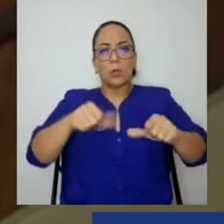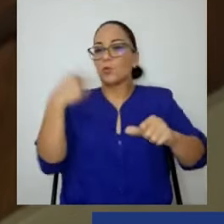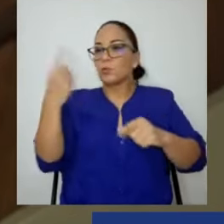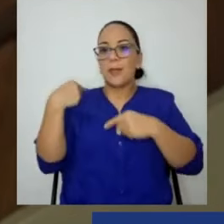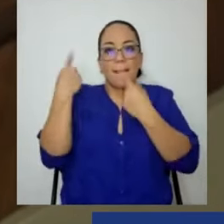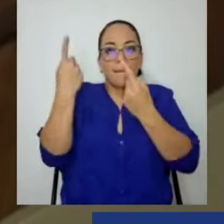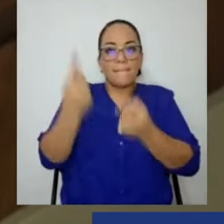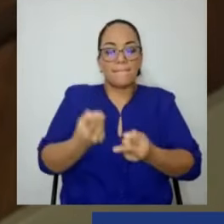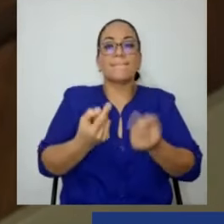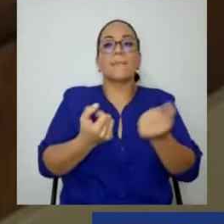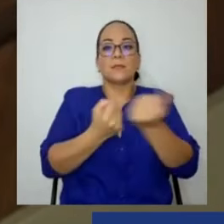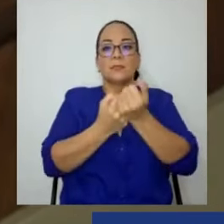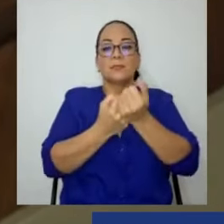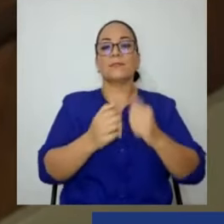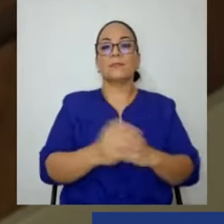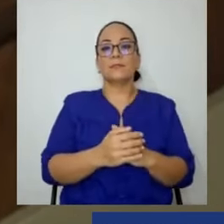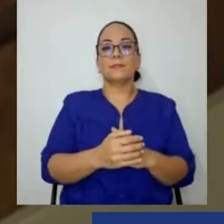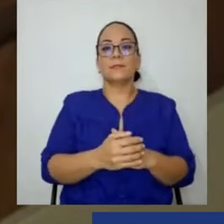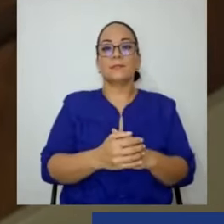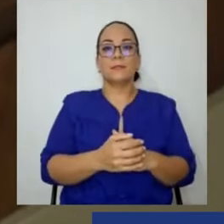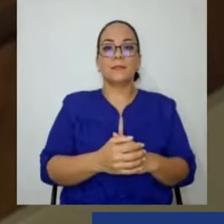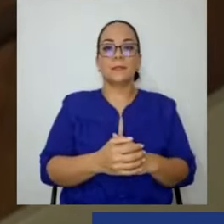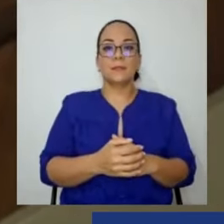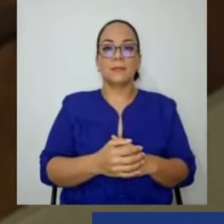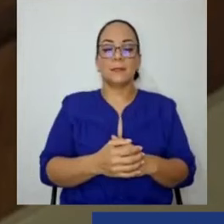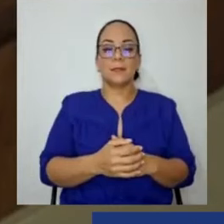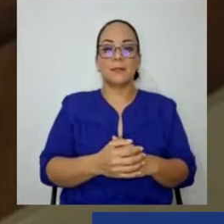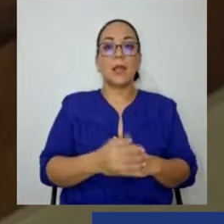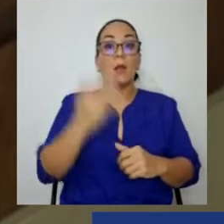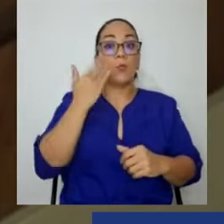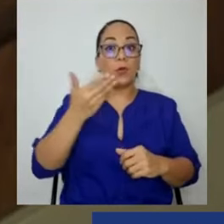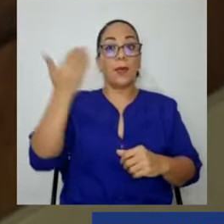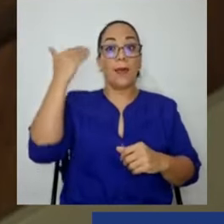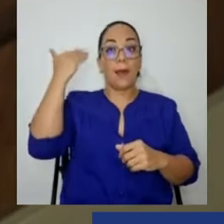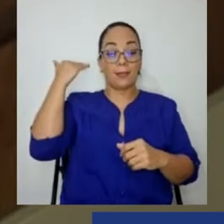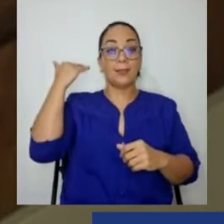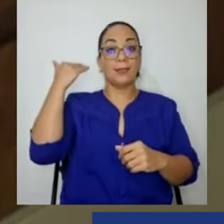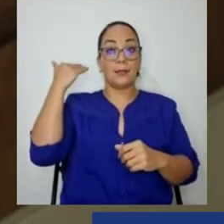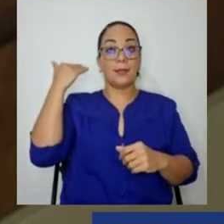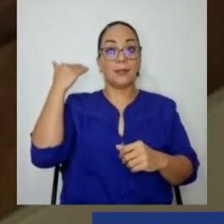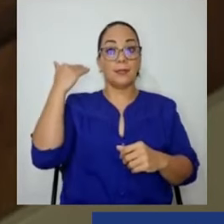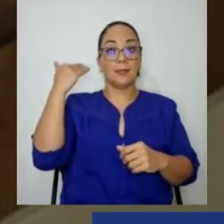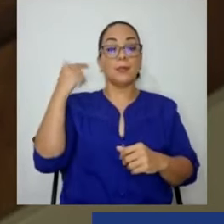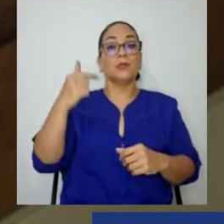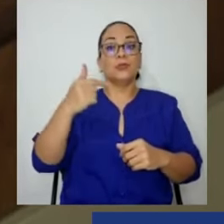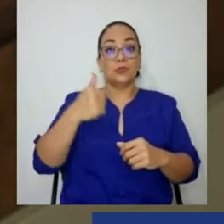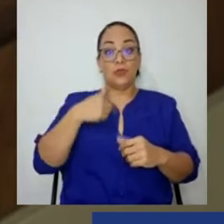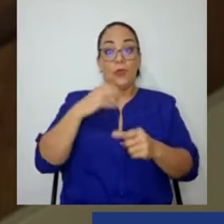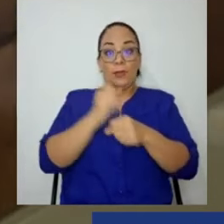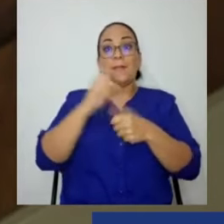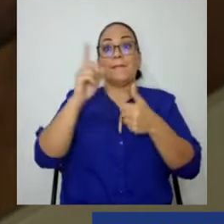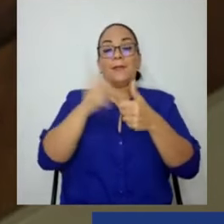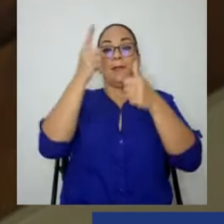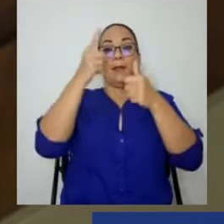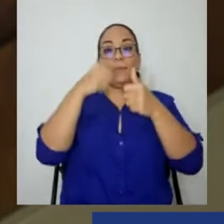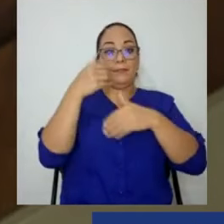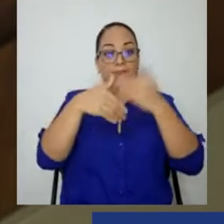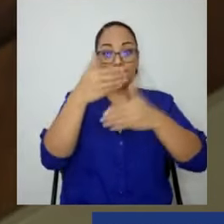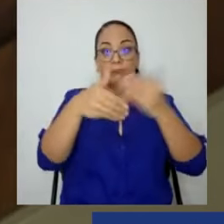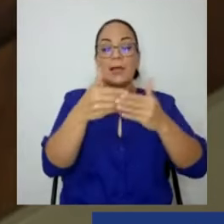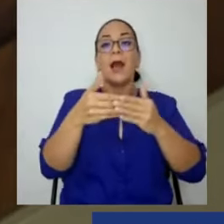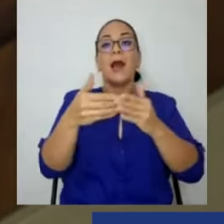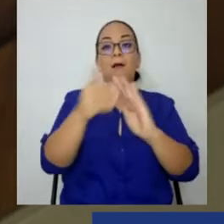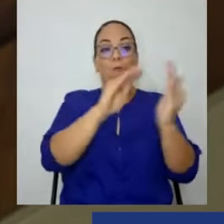me tocó a mí ser la persona que tramitó el primer referéndum de Costa Rica.